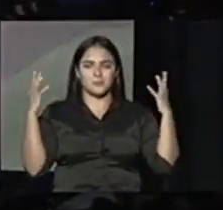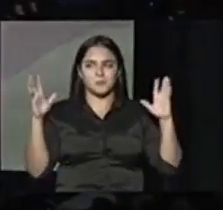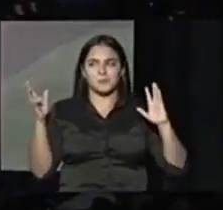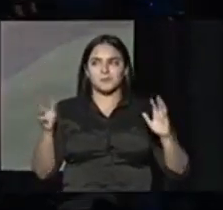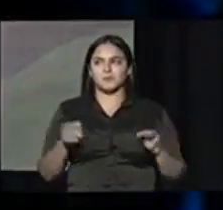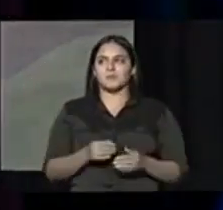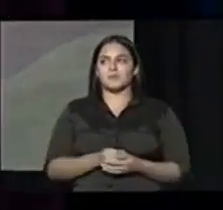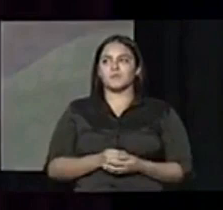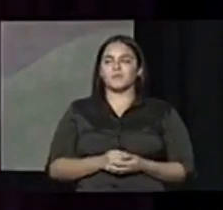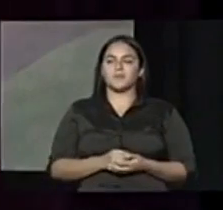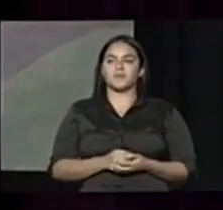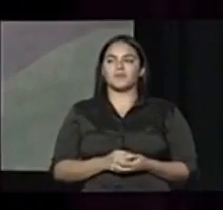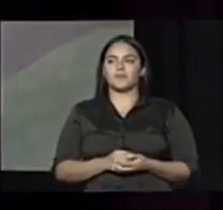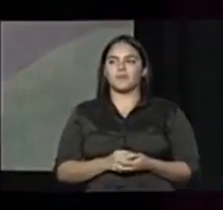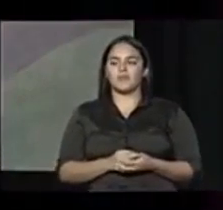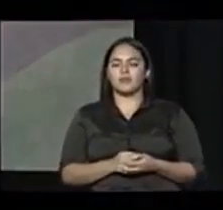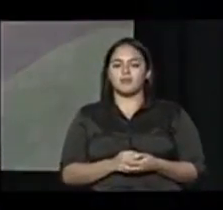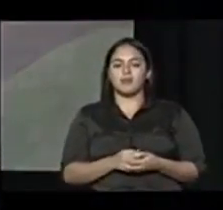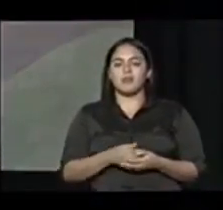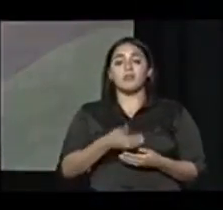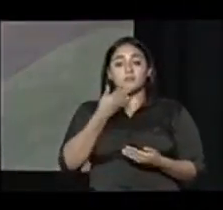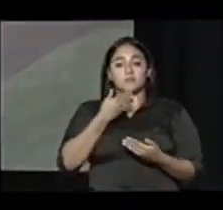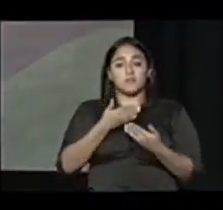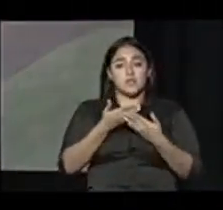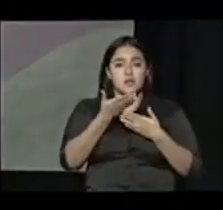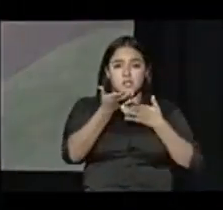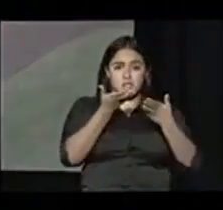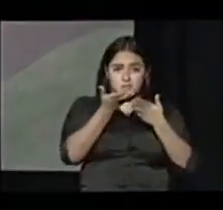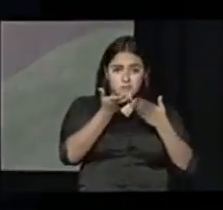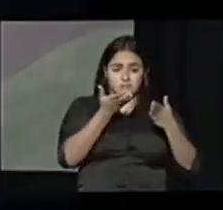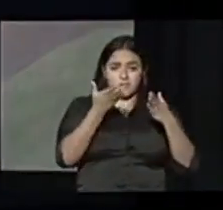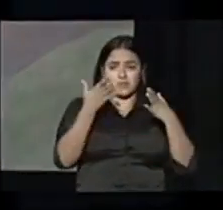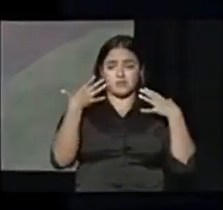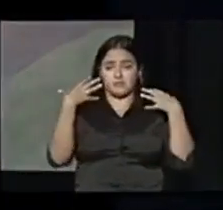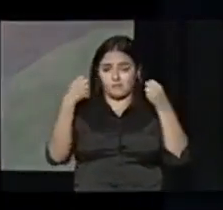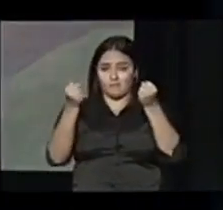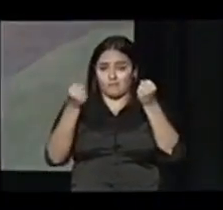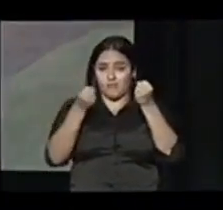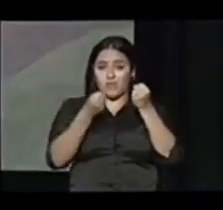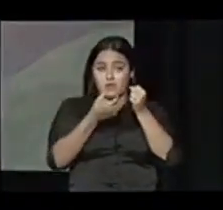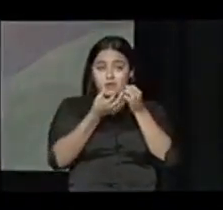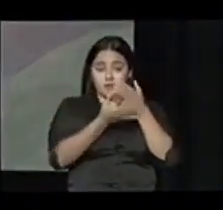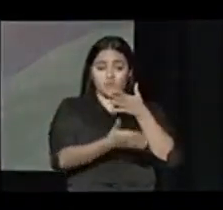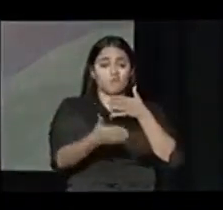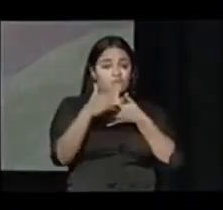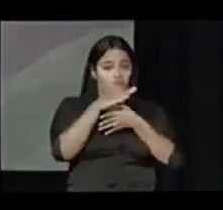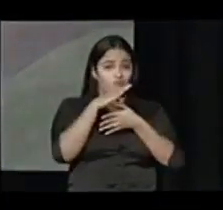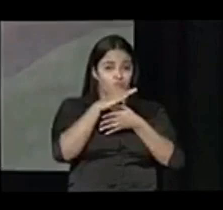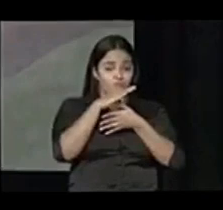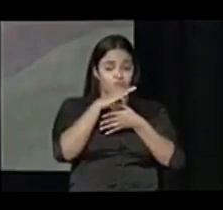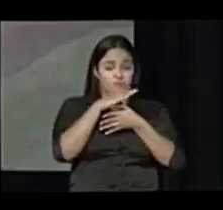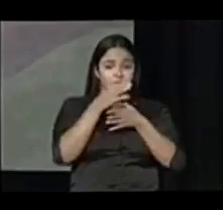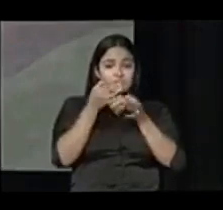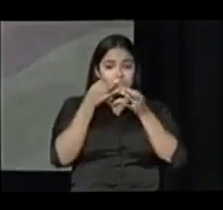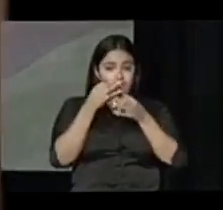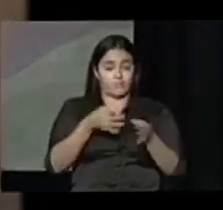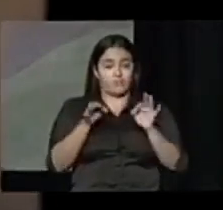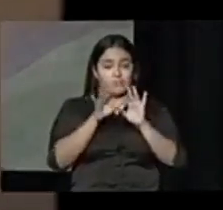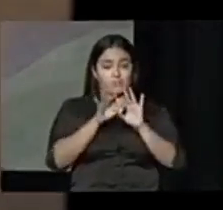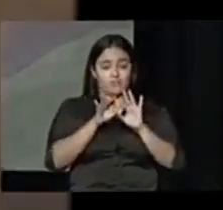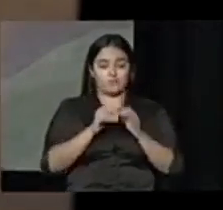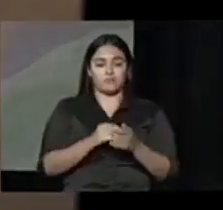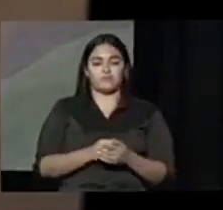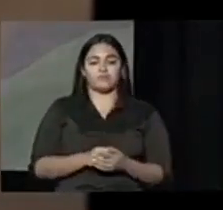por otro lado el acceso a buenos servicios de salud es una pieza central para nuestra calidad de vida en primer lugar